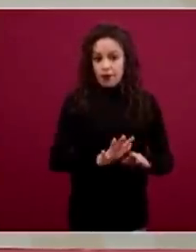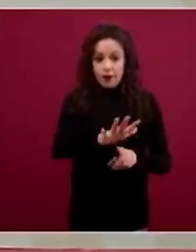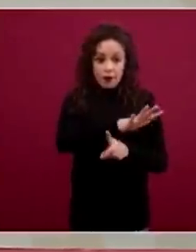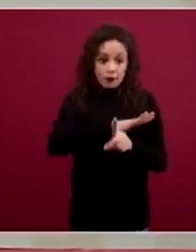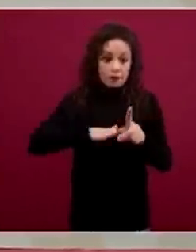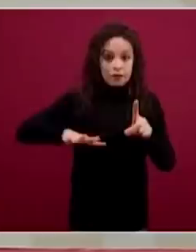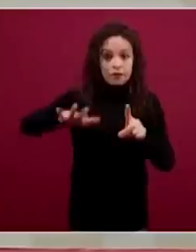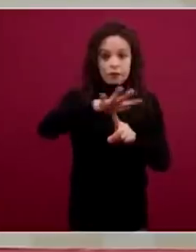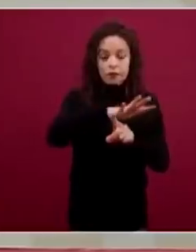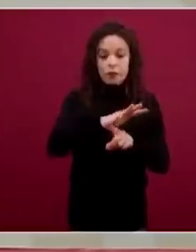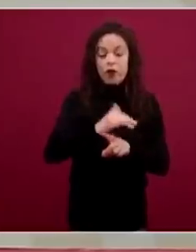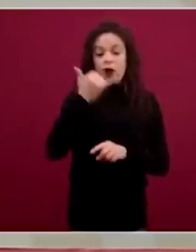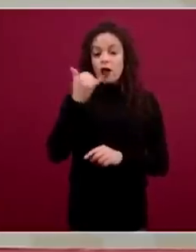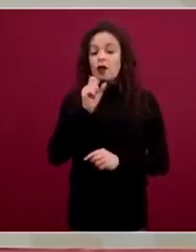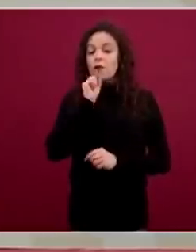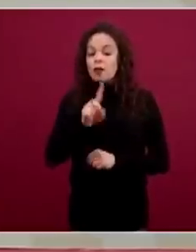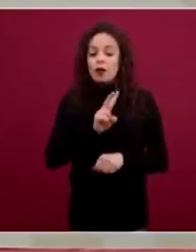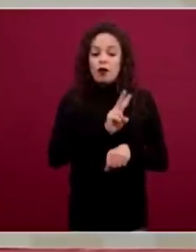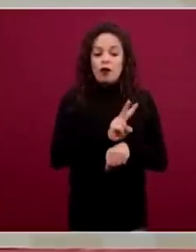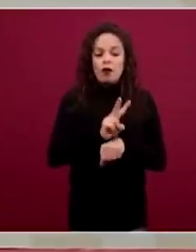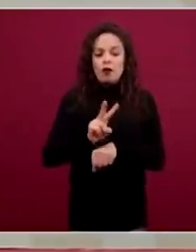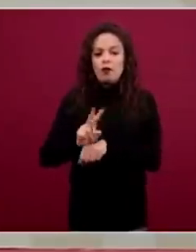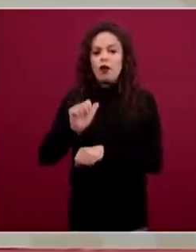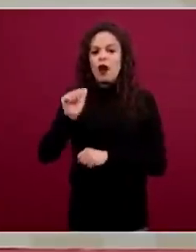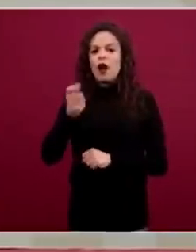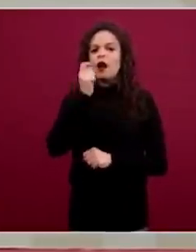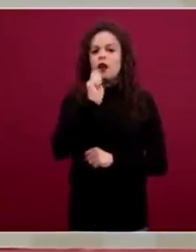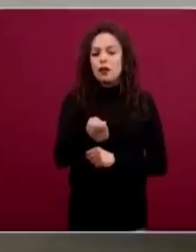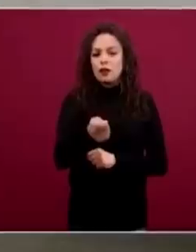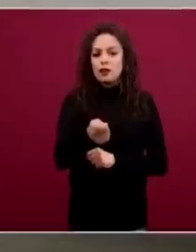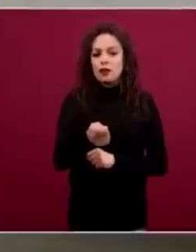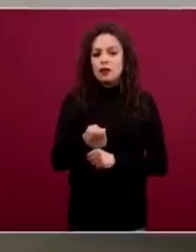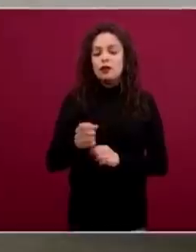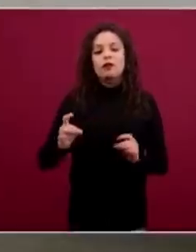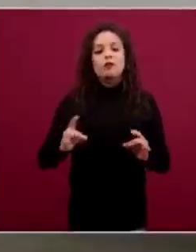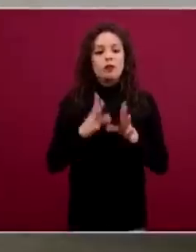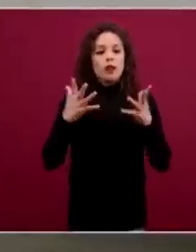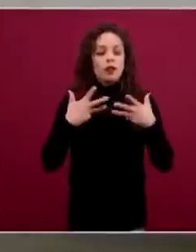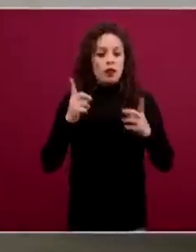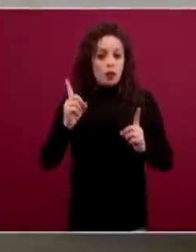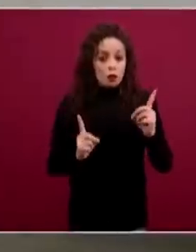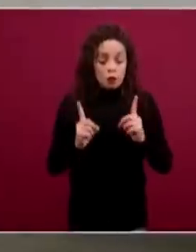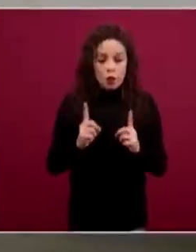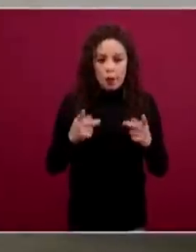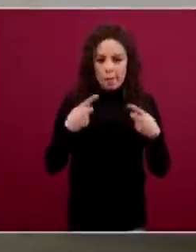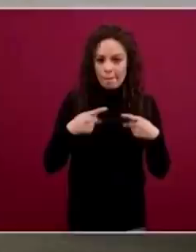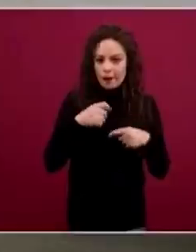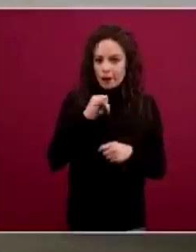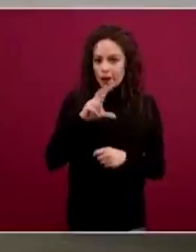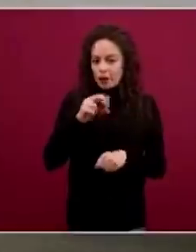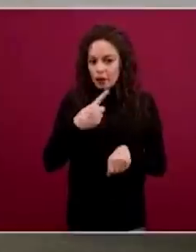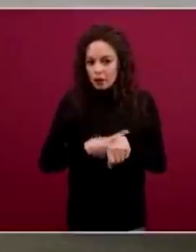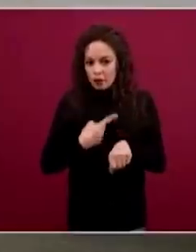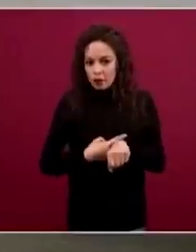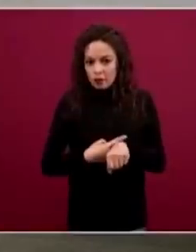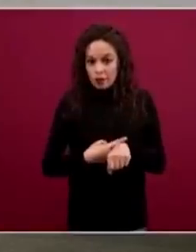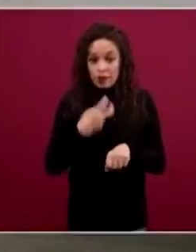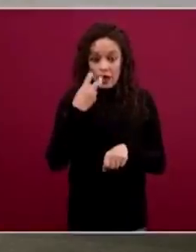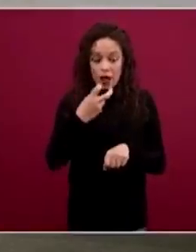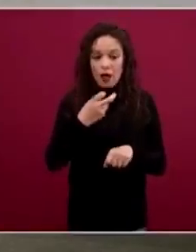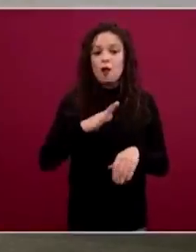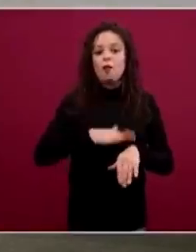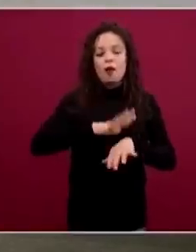de vigilancia orientada a la detección de casos sospechosos. Entonces, se sumó el elemento de